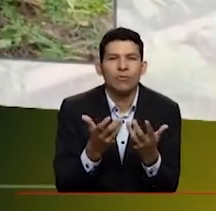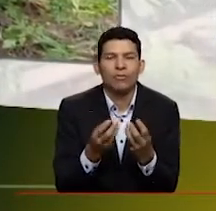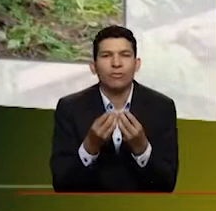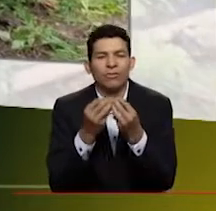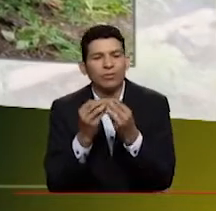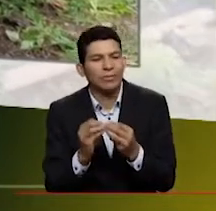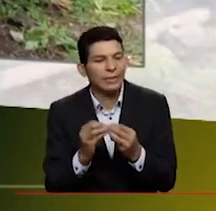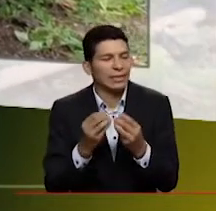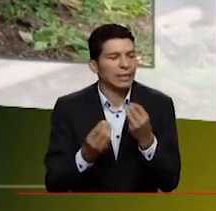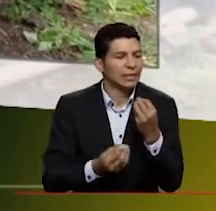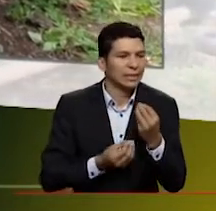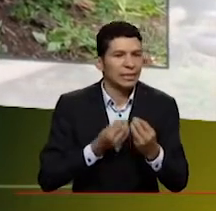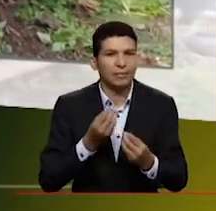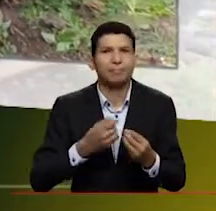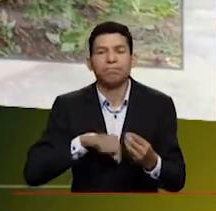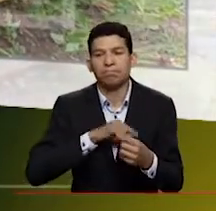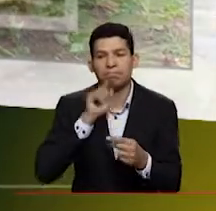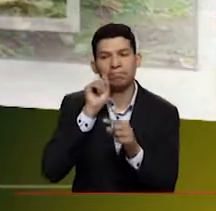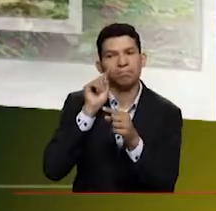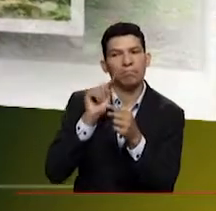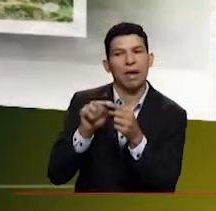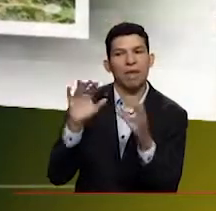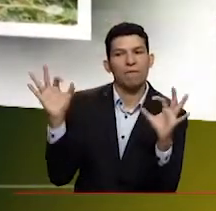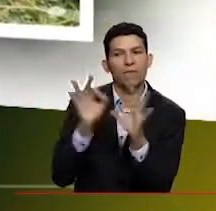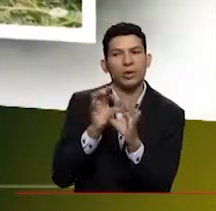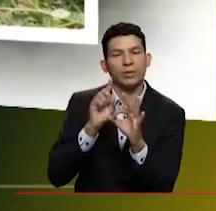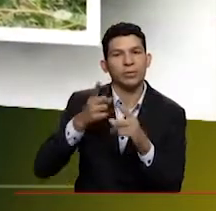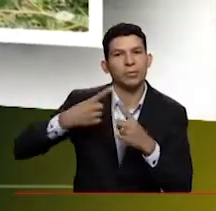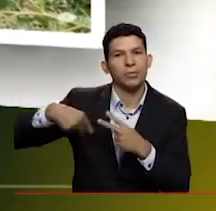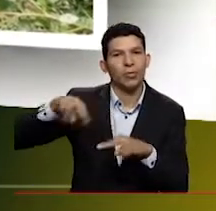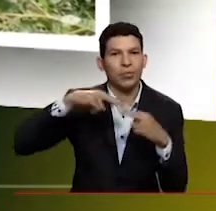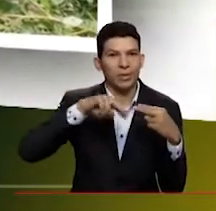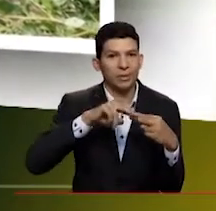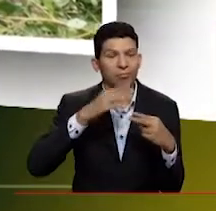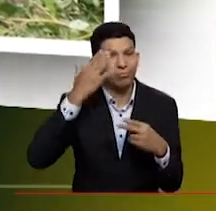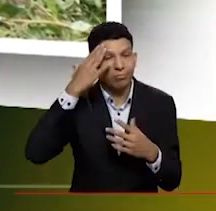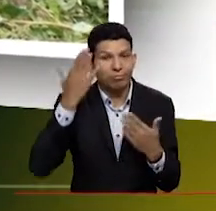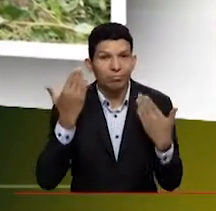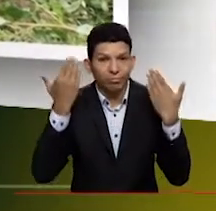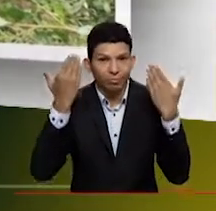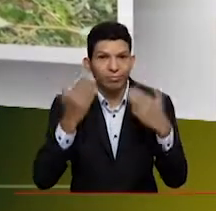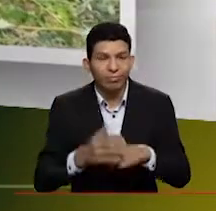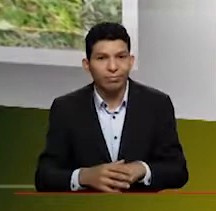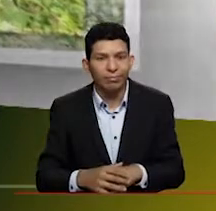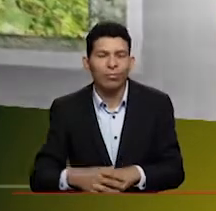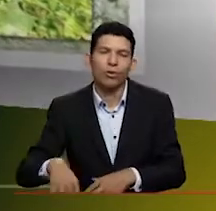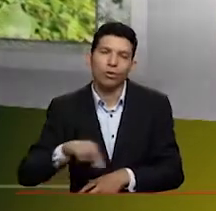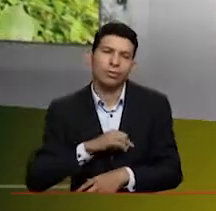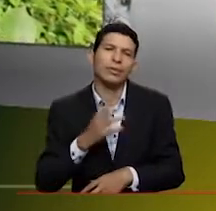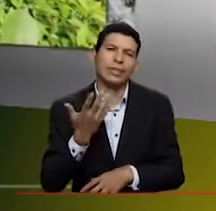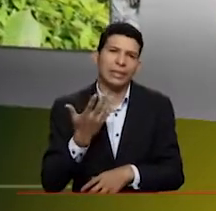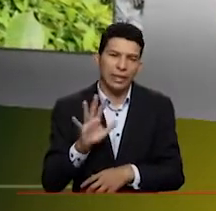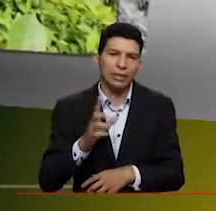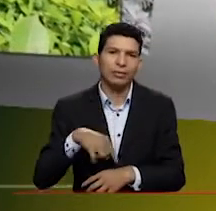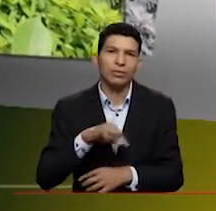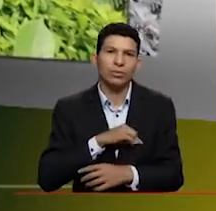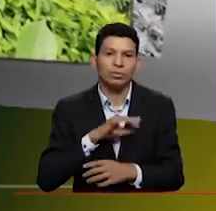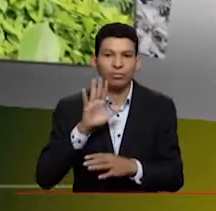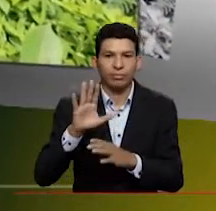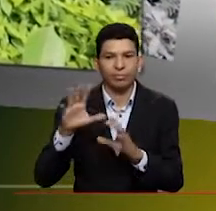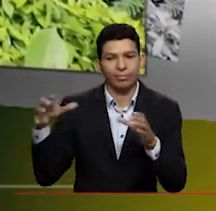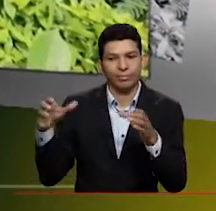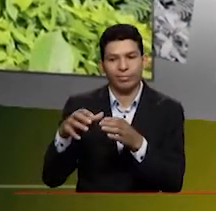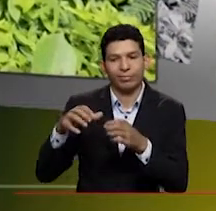por eso que nos enfocamos en el ecoturismo porque vemos el potencial que tenía. Entonces, nosotros ya tenemos con la agencia operadora